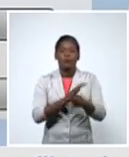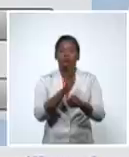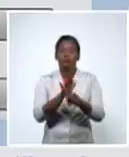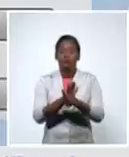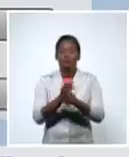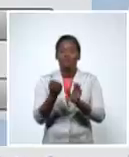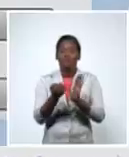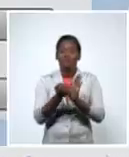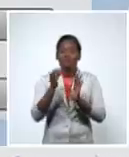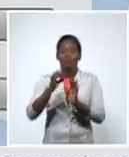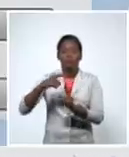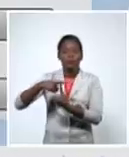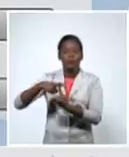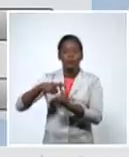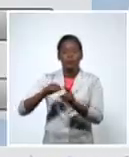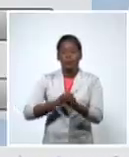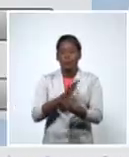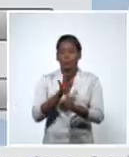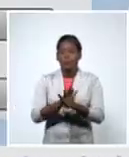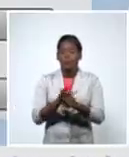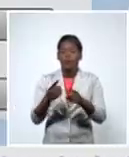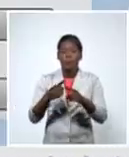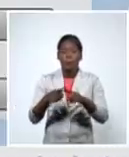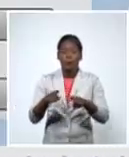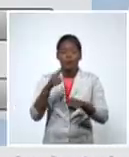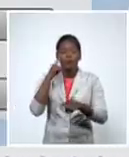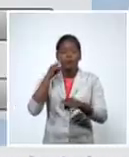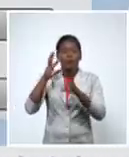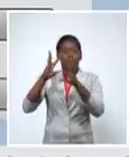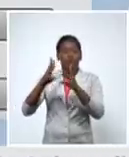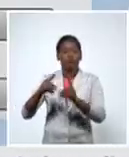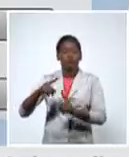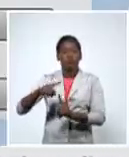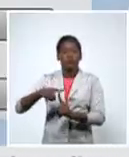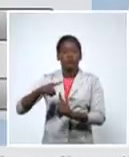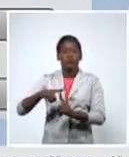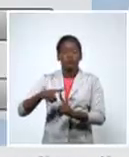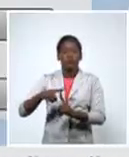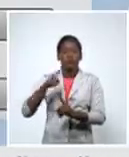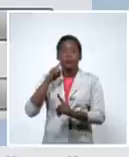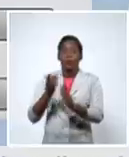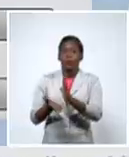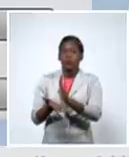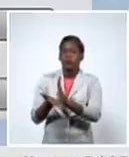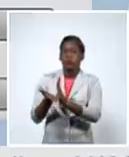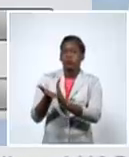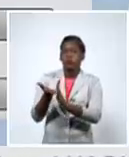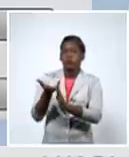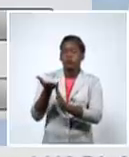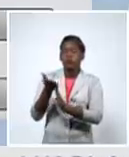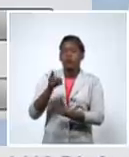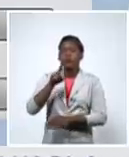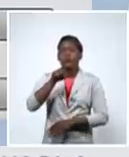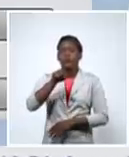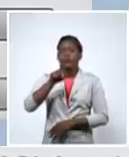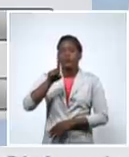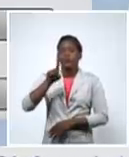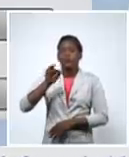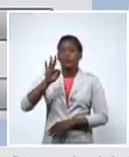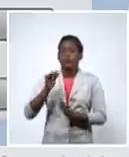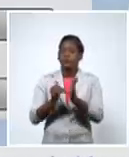y ya las cifras de confirmado bueno pues asciende con este comportamiento a 118 millones